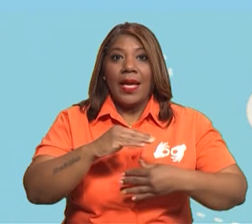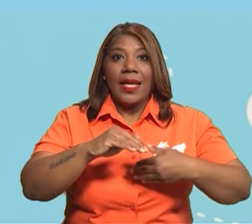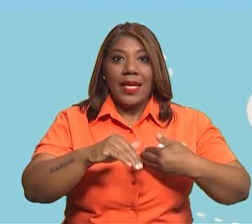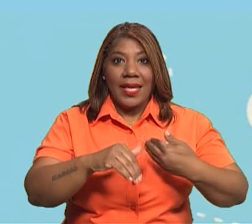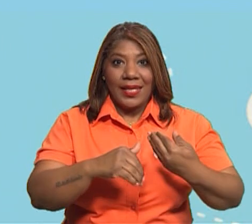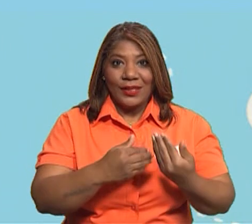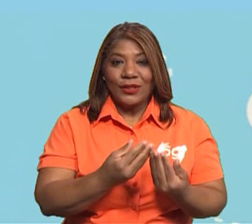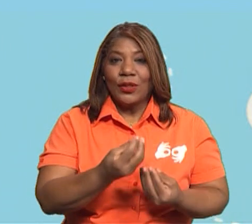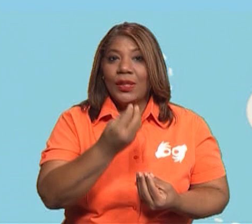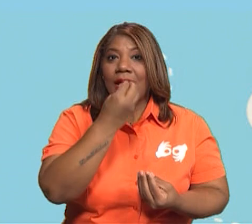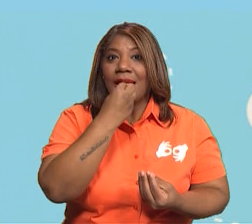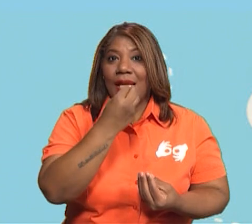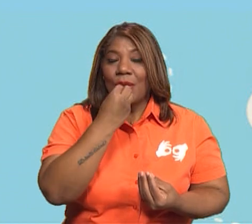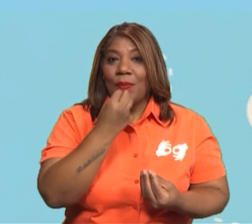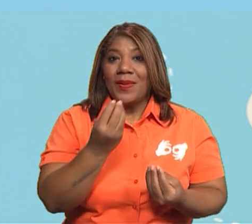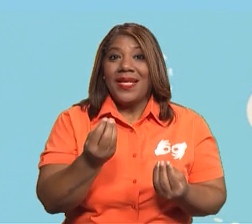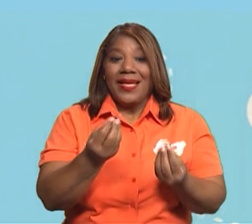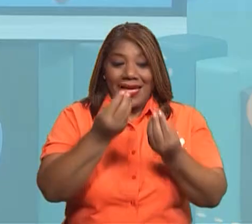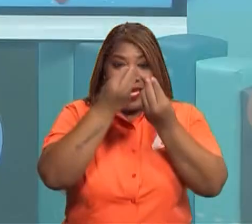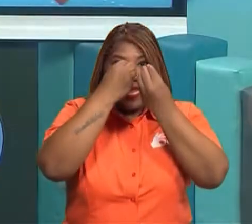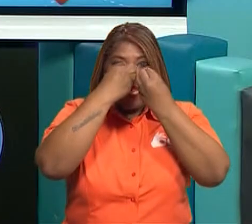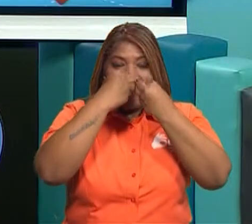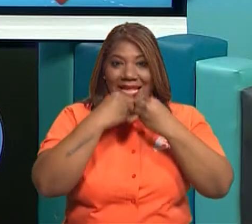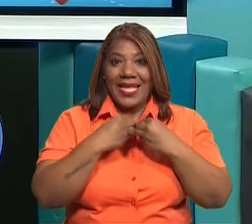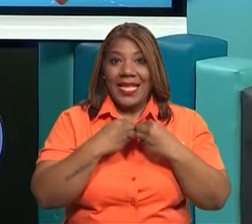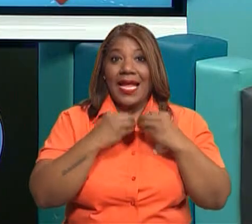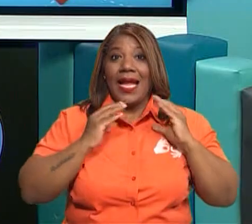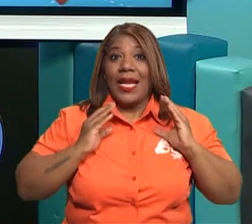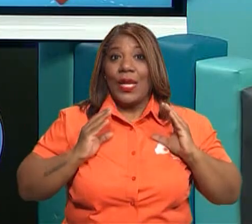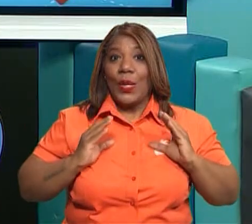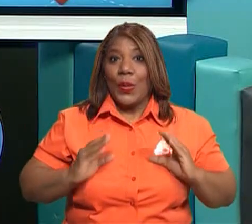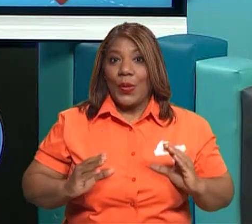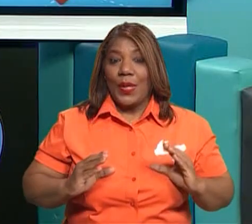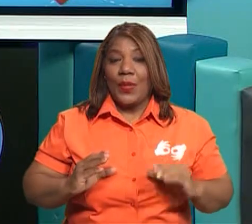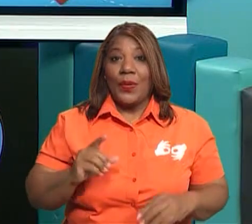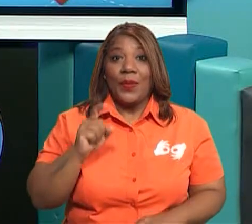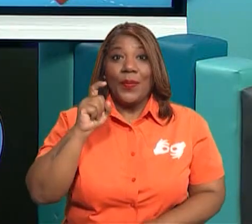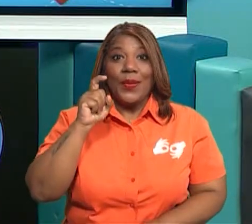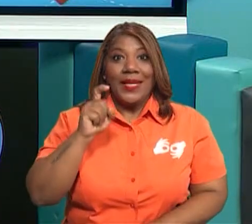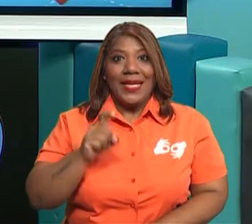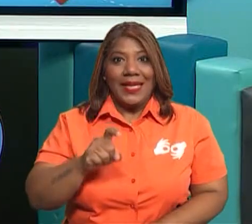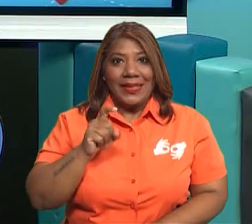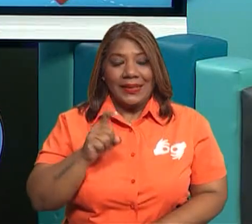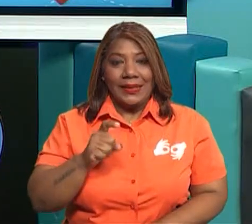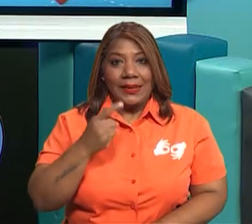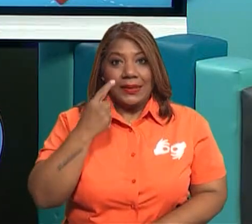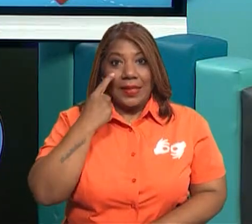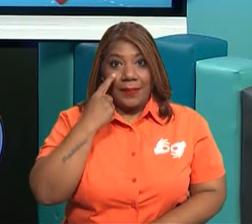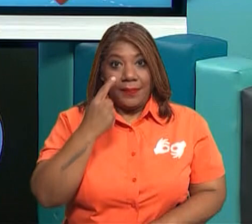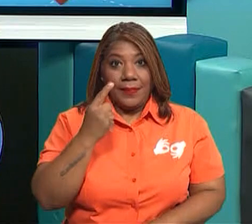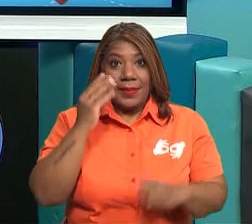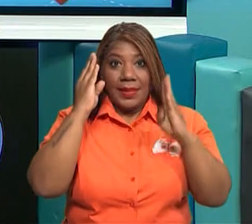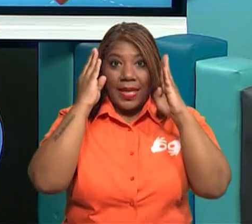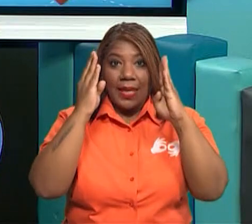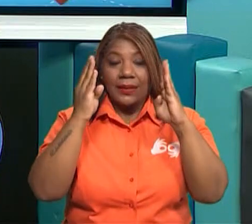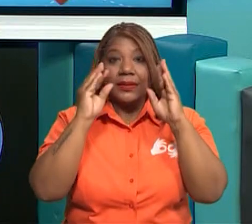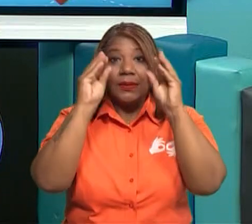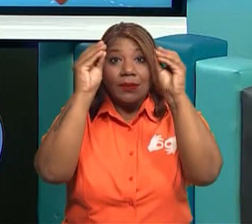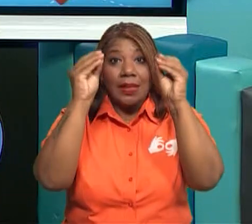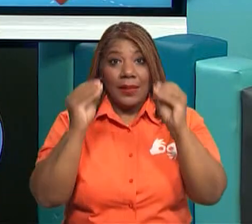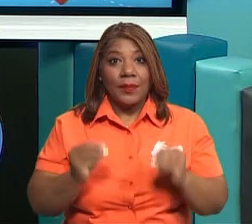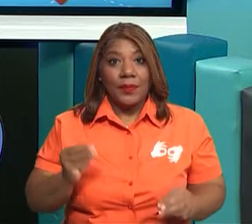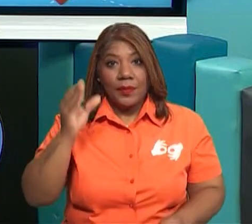el cuerpo necesita. Muy bien, quiero que me pongas atención acá. A ver, ven acá. Mírame.